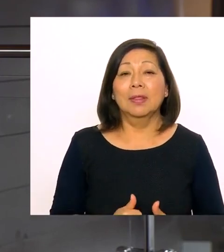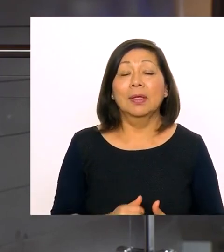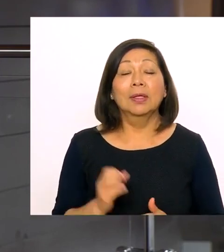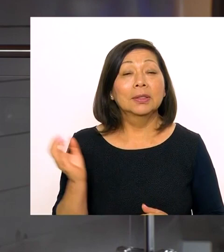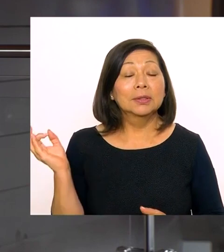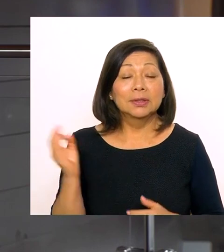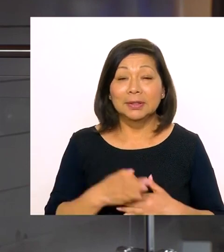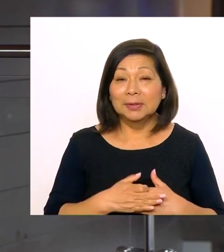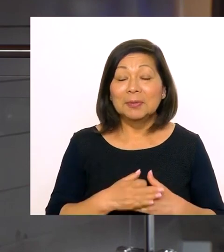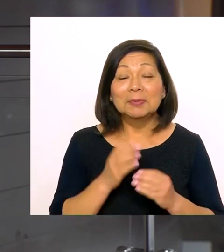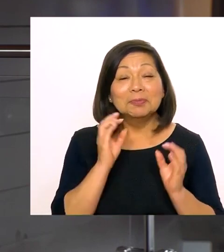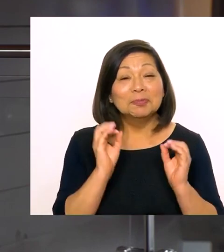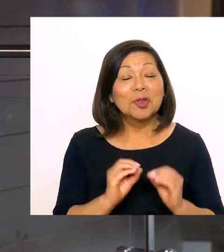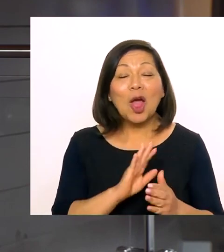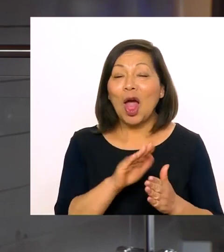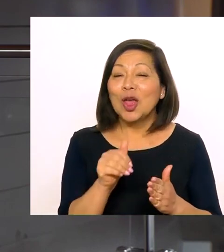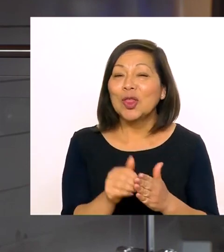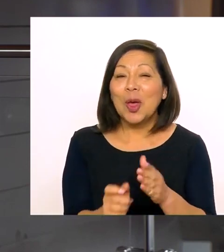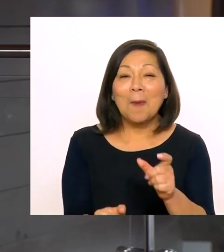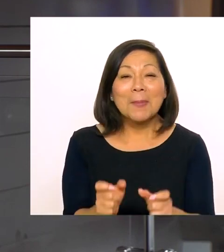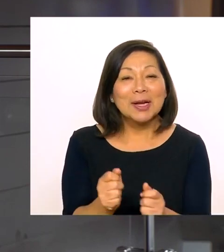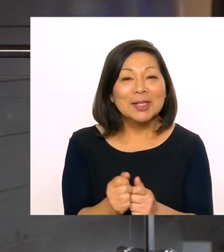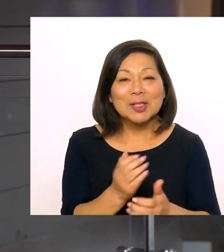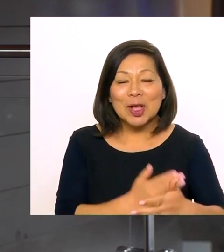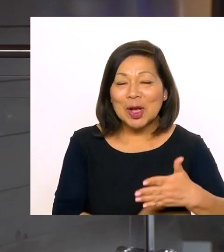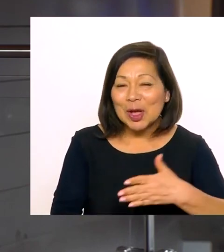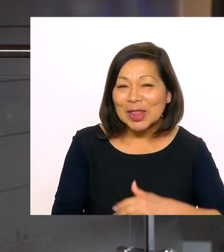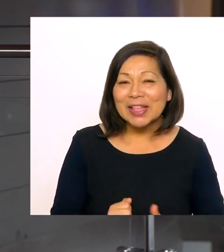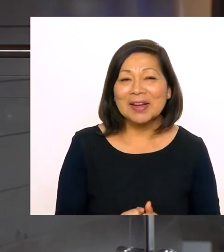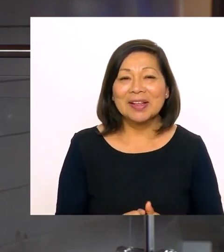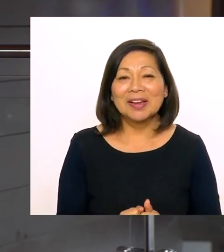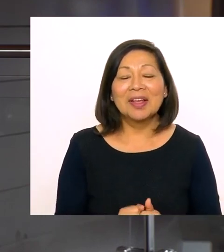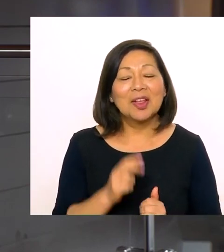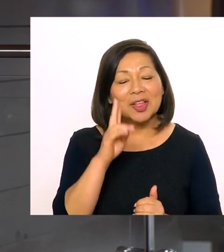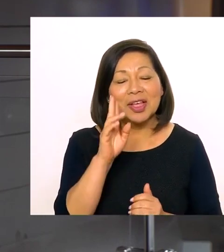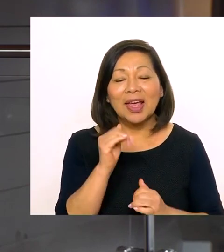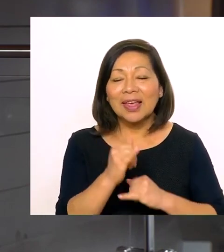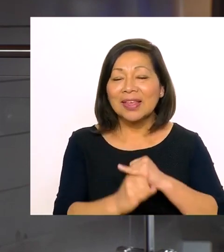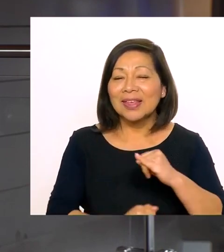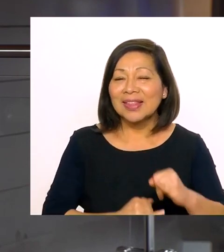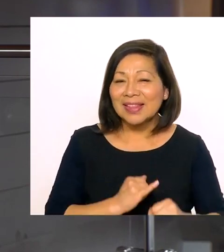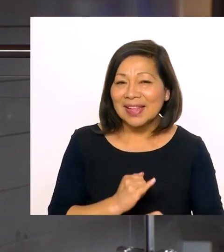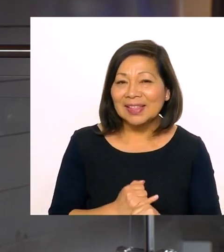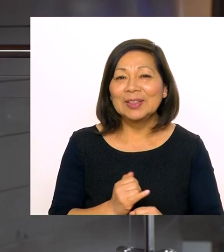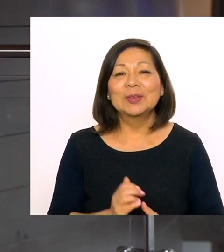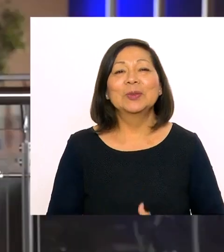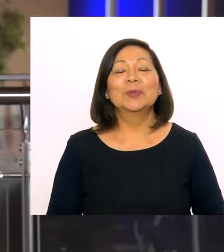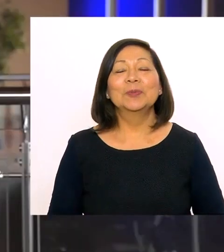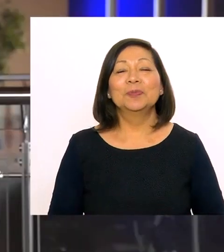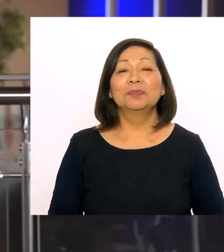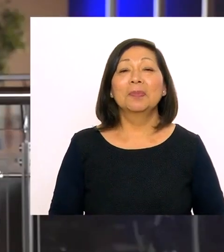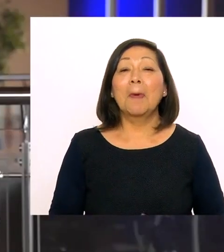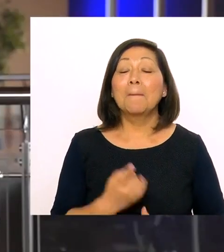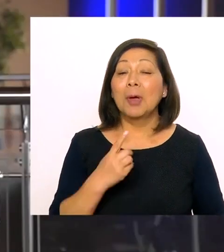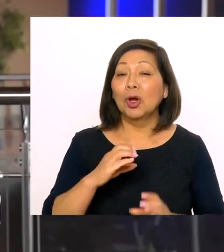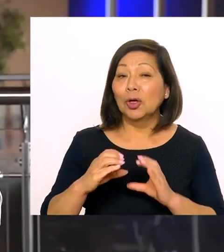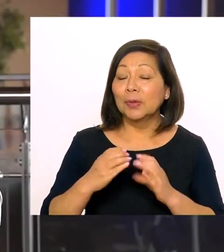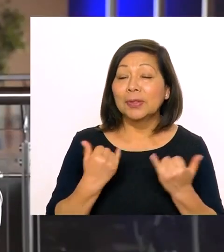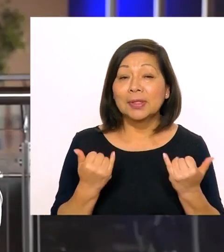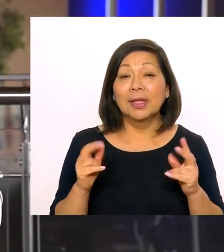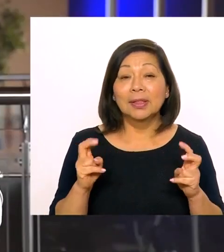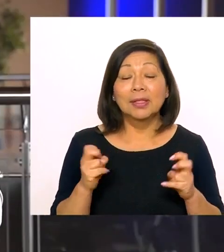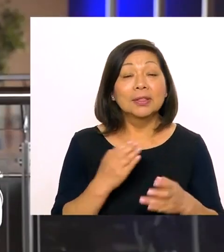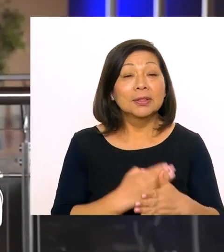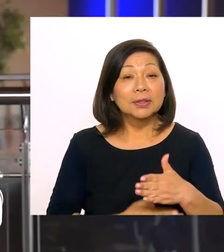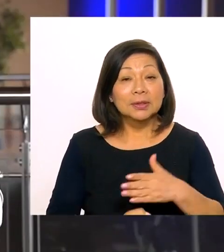Desde Sin Barreras, saludamos a todas las personas con discapacidad a nivel internacional. Y para conversar